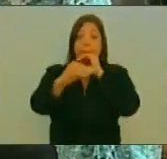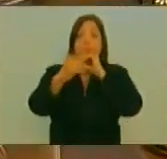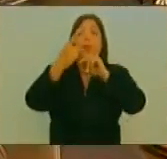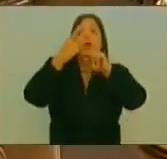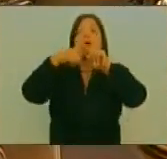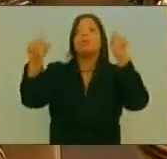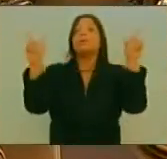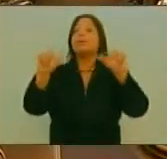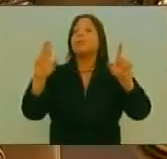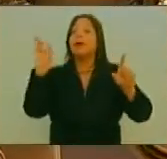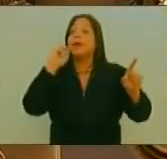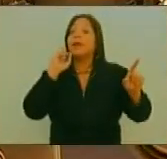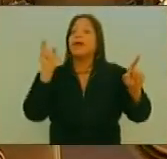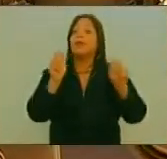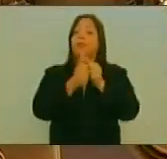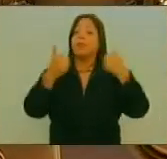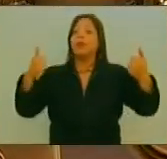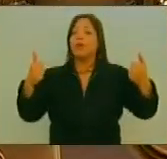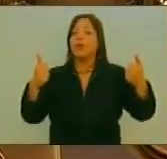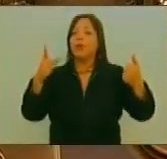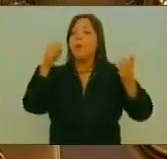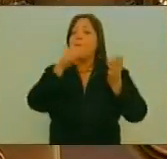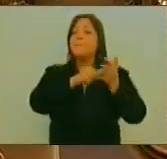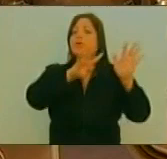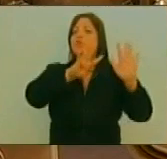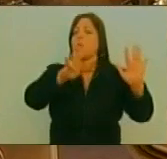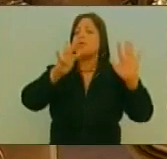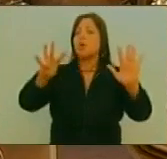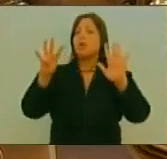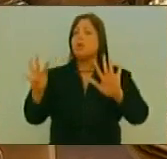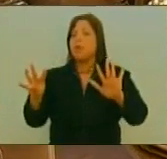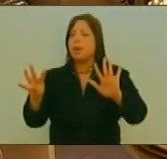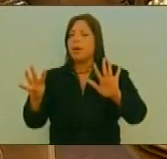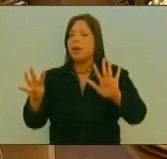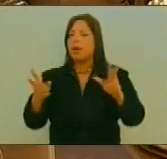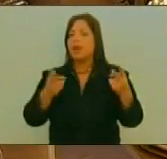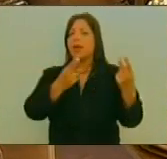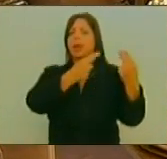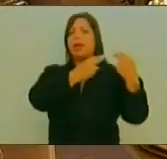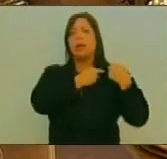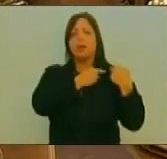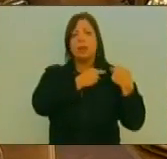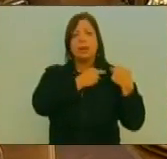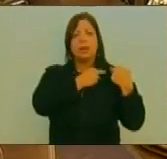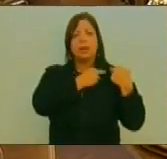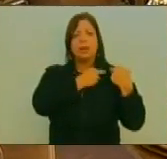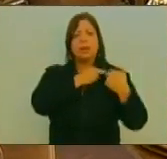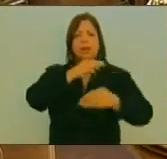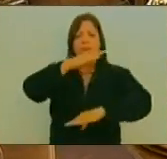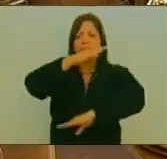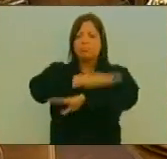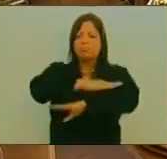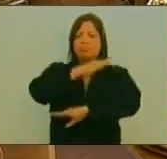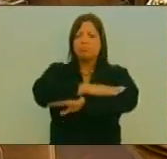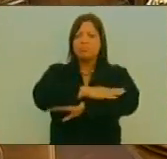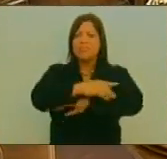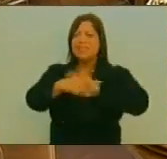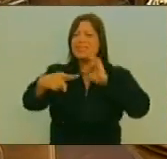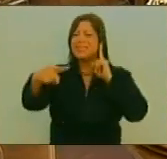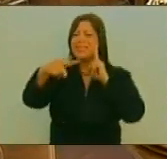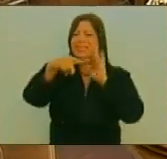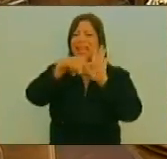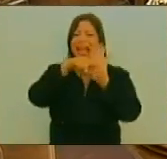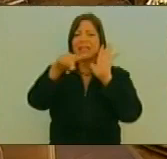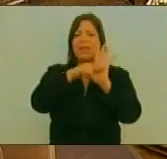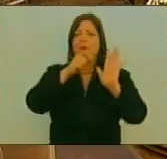comunicación Que a partir De 1999 Han asumido Una conducta Sistemática De promoción